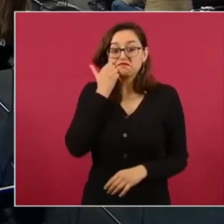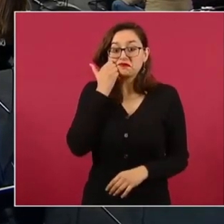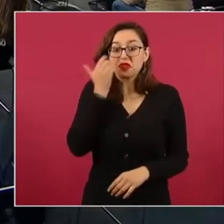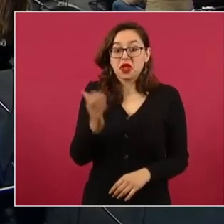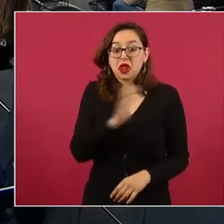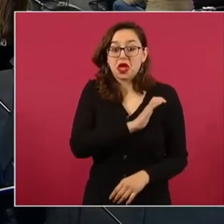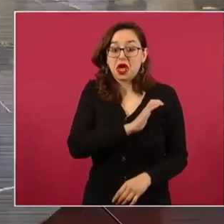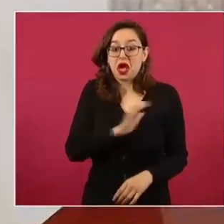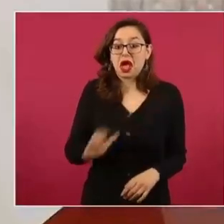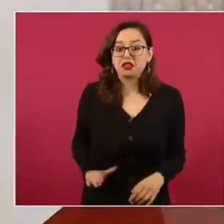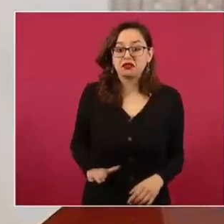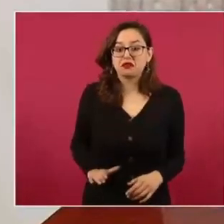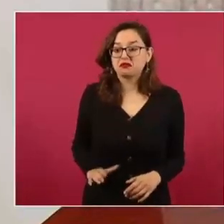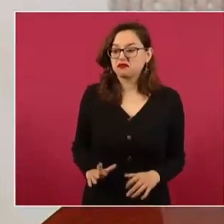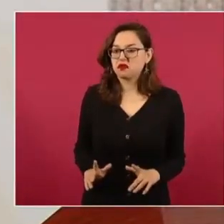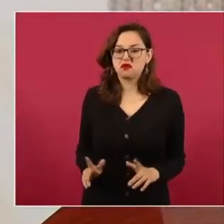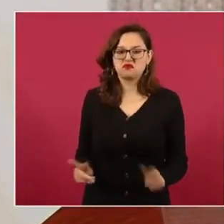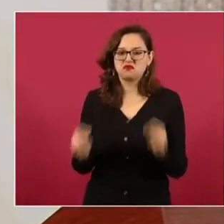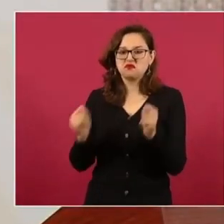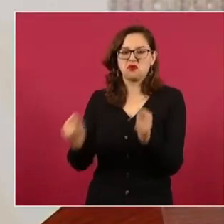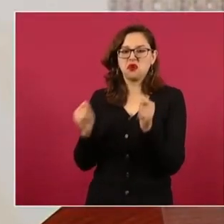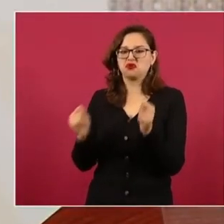haya sido como haya sido,